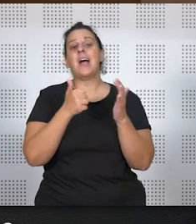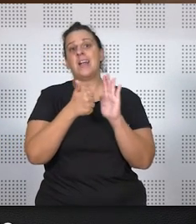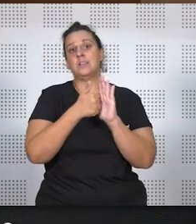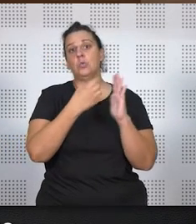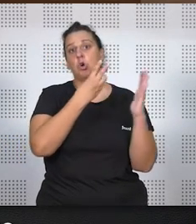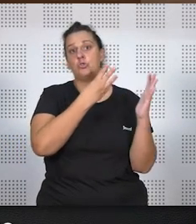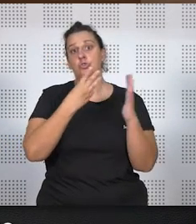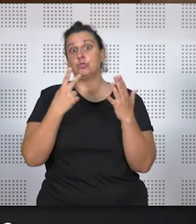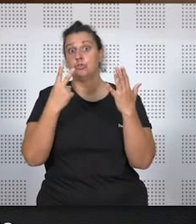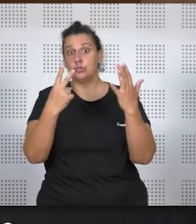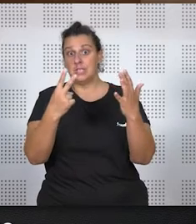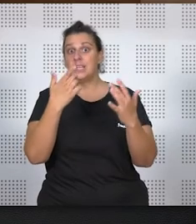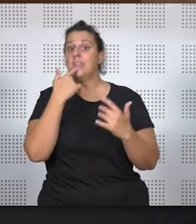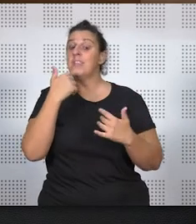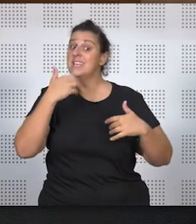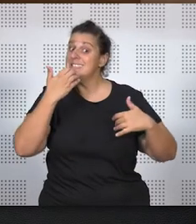justa la causa de desheredación,